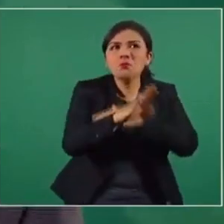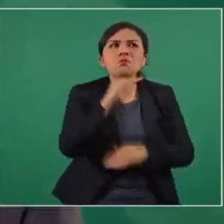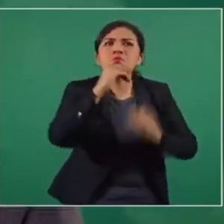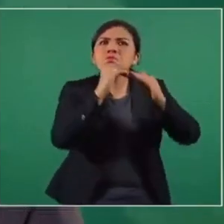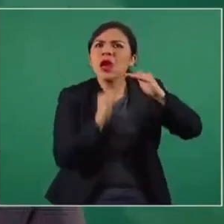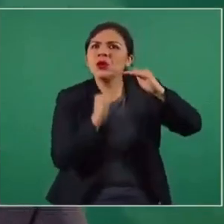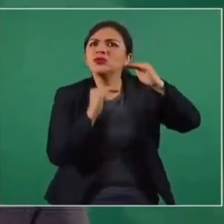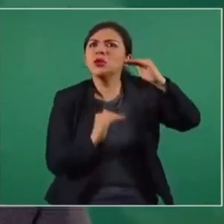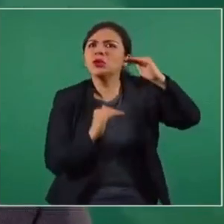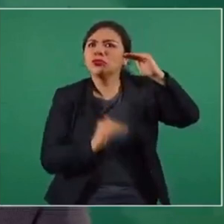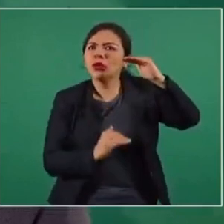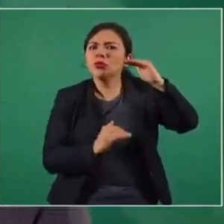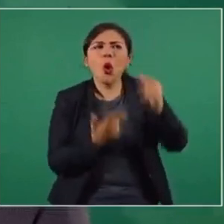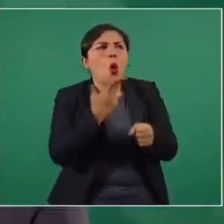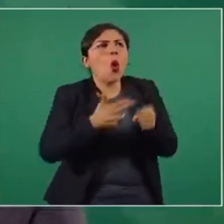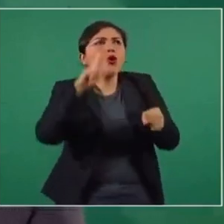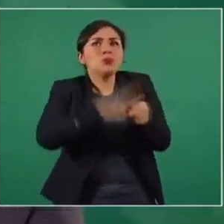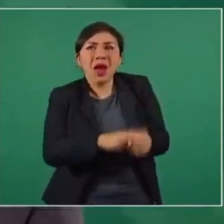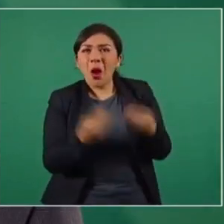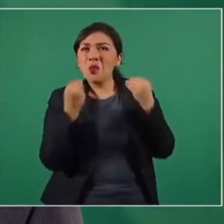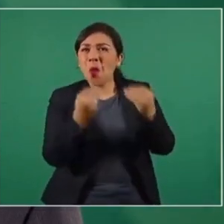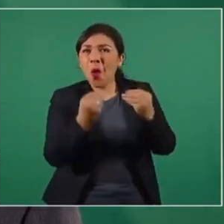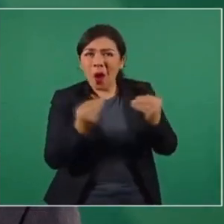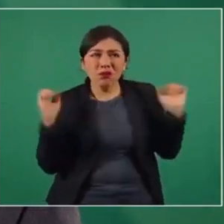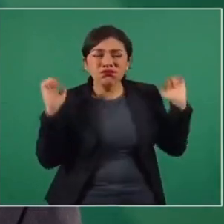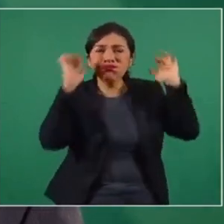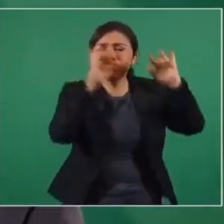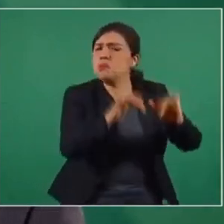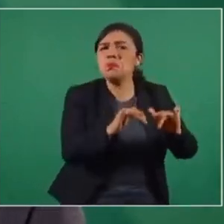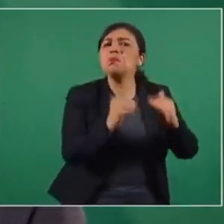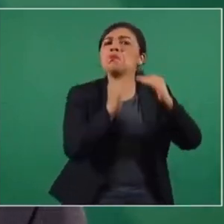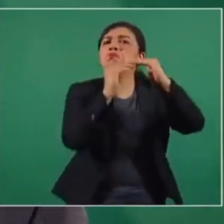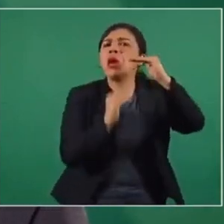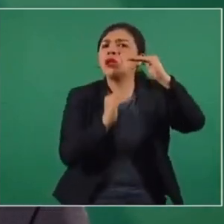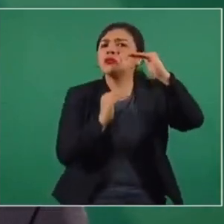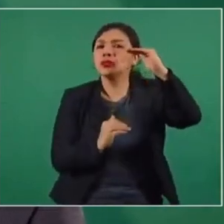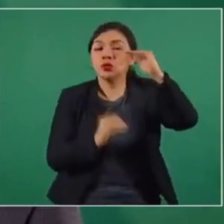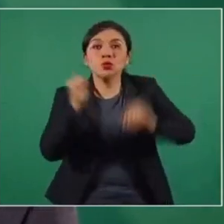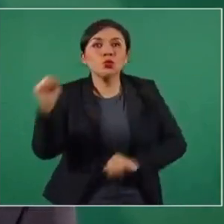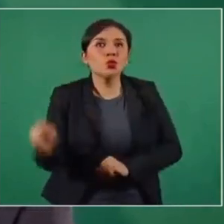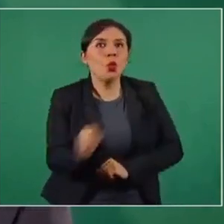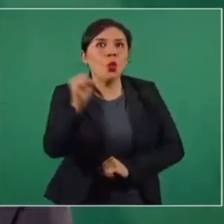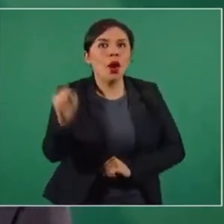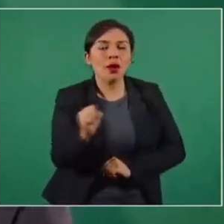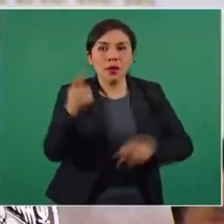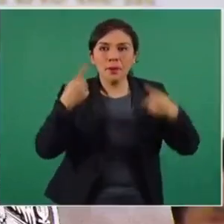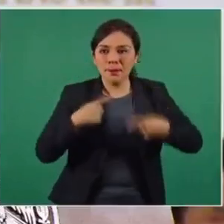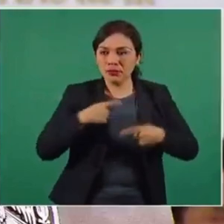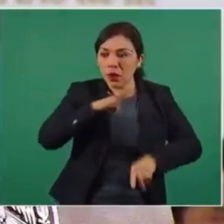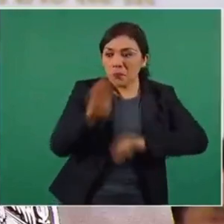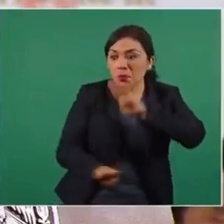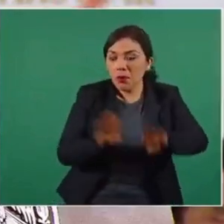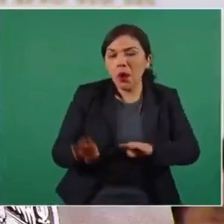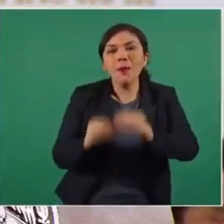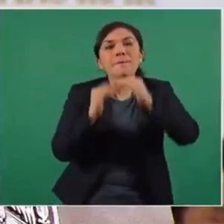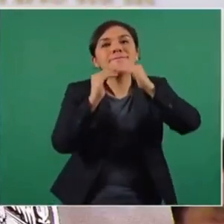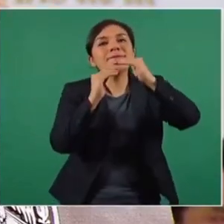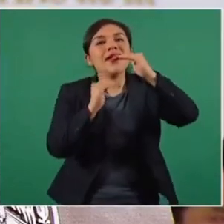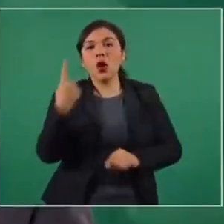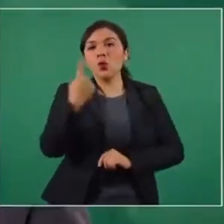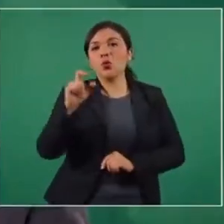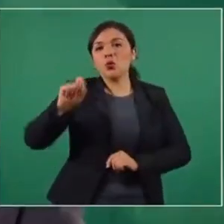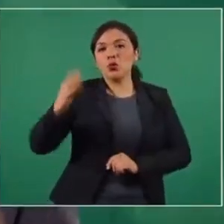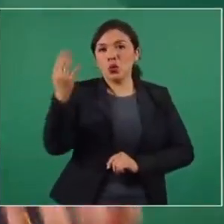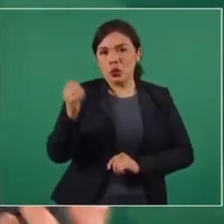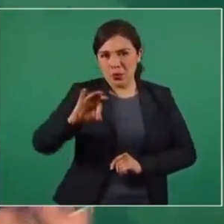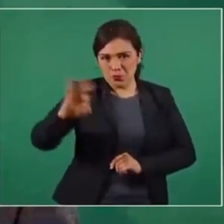tanto se ocupan menos los hospitales por COVID y muy afortunadamente mueren menos las personas, que es la letalidad.